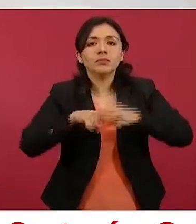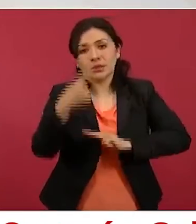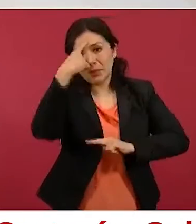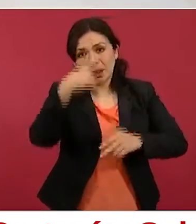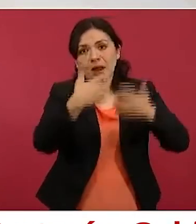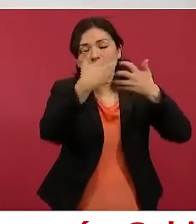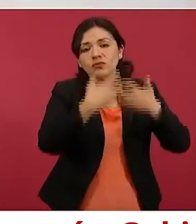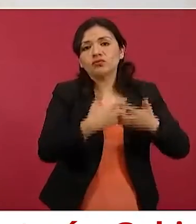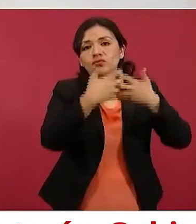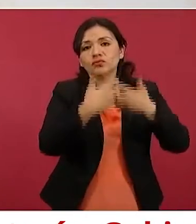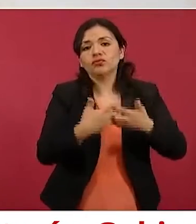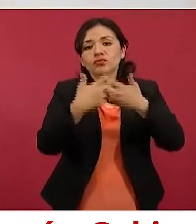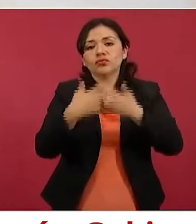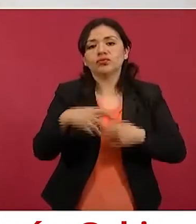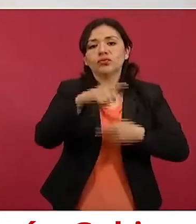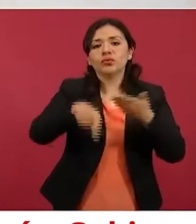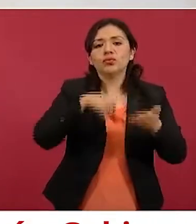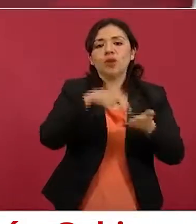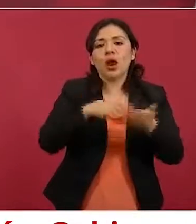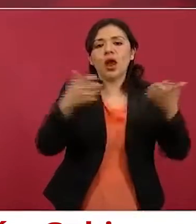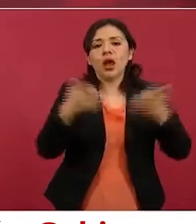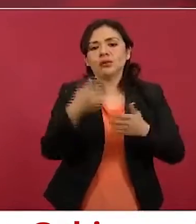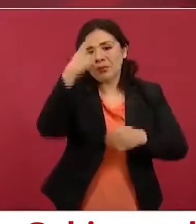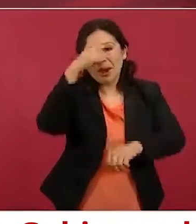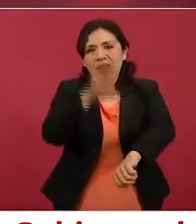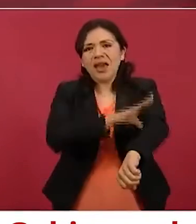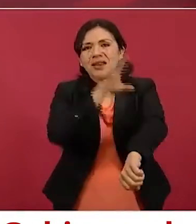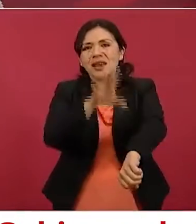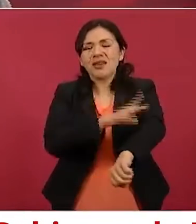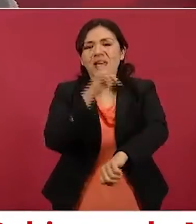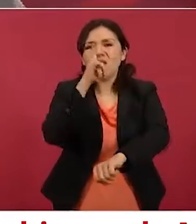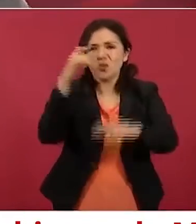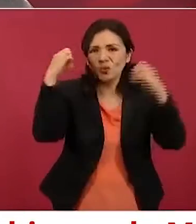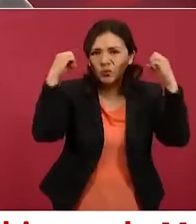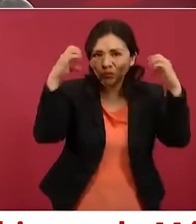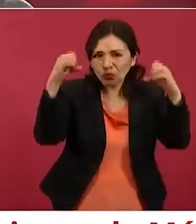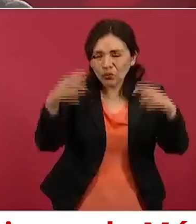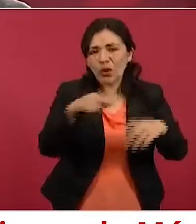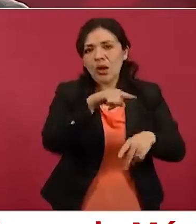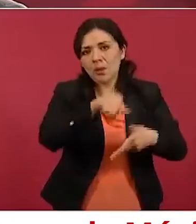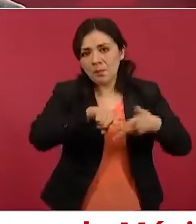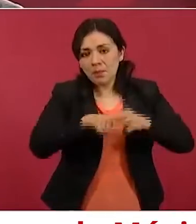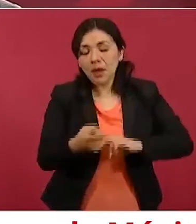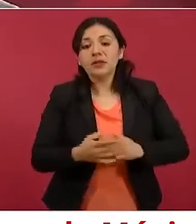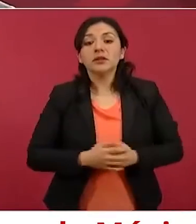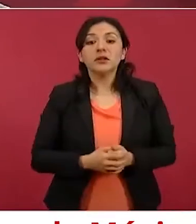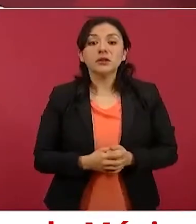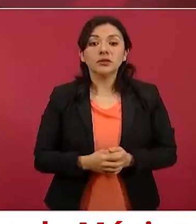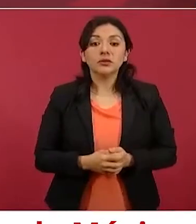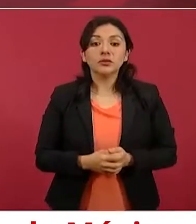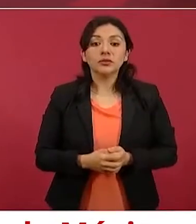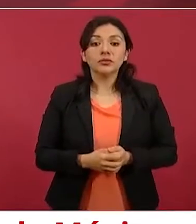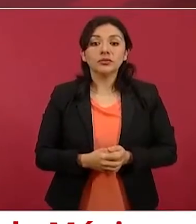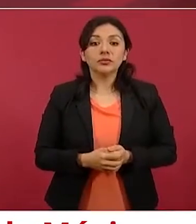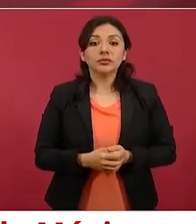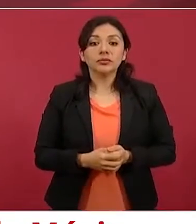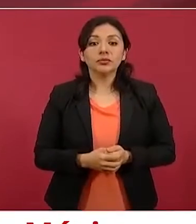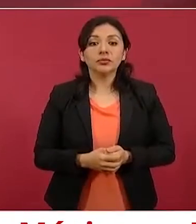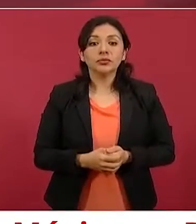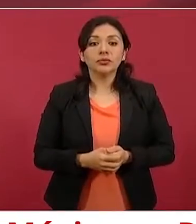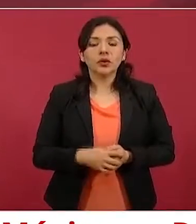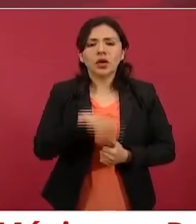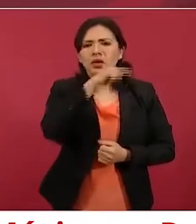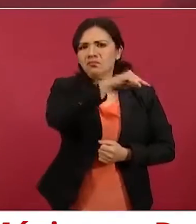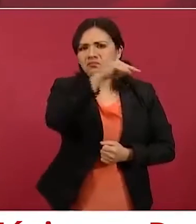generación de energía eléctrica que no requieren